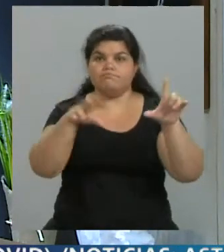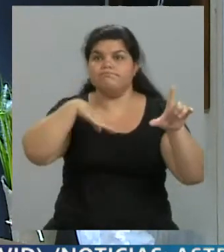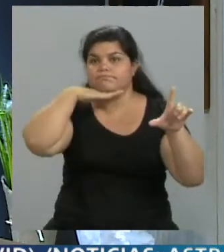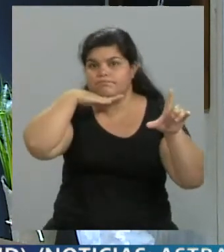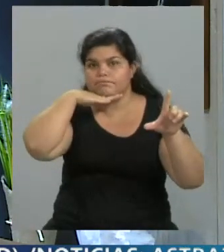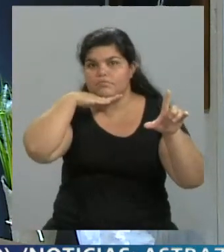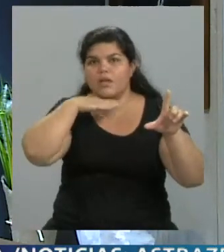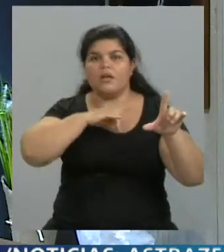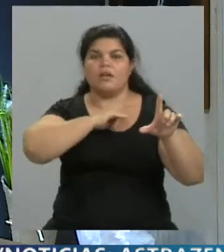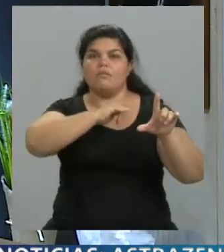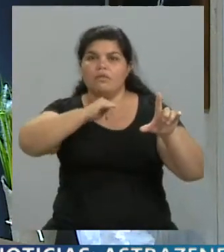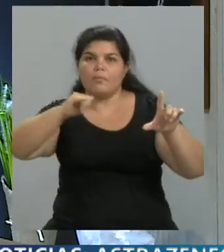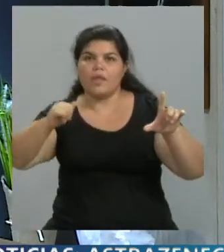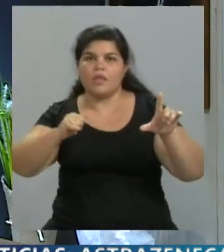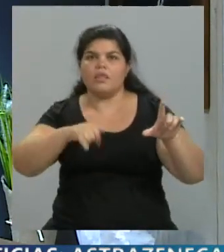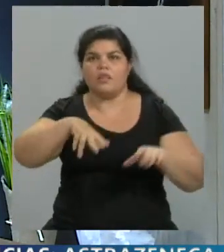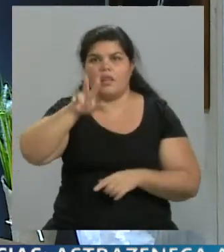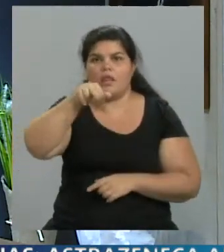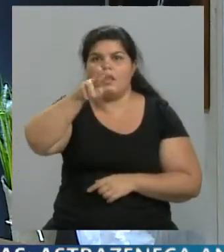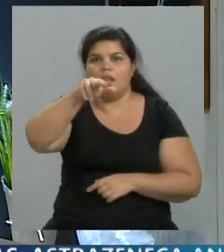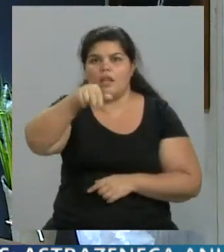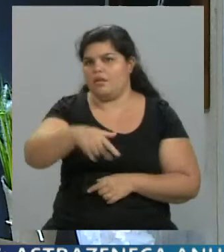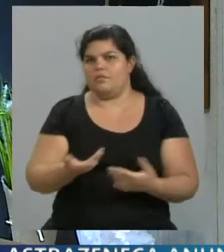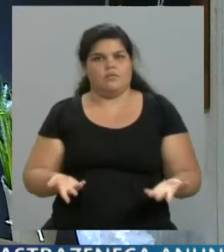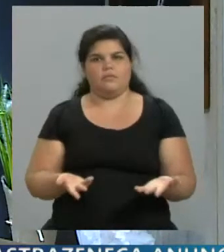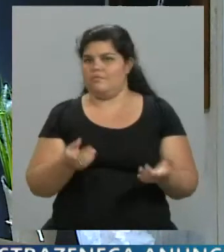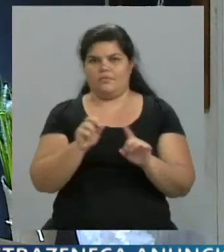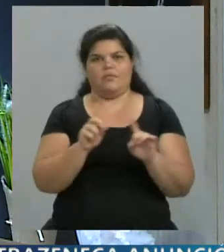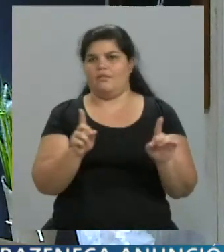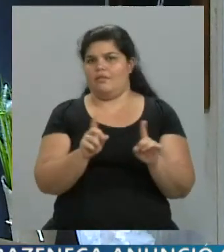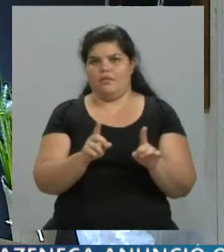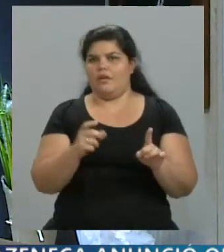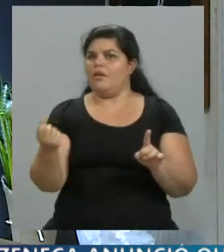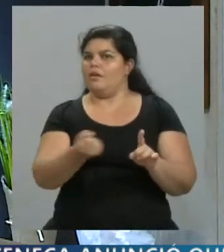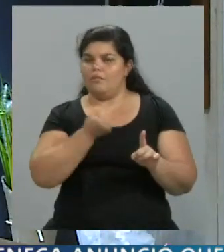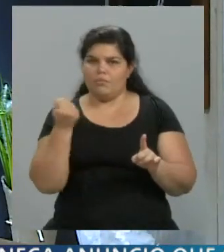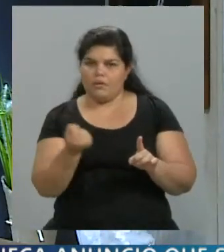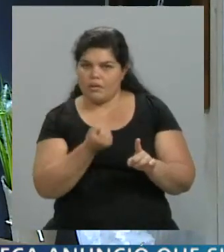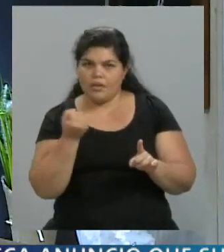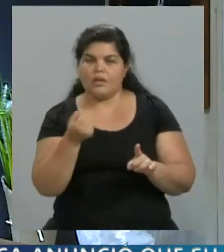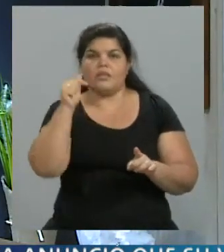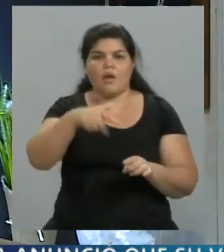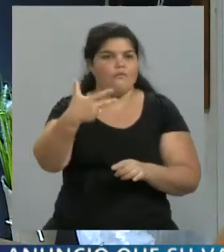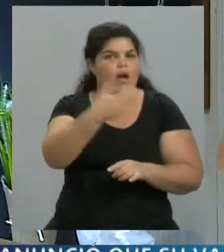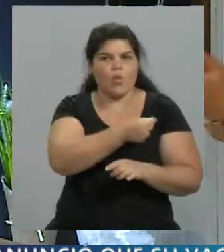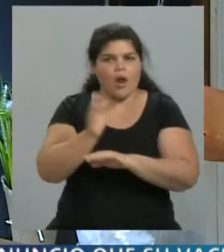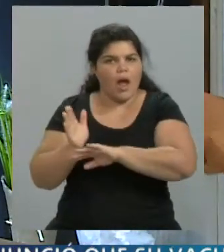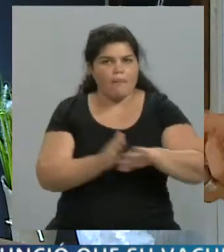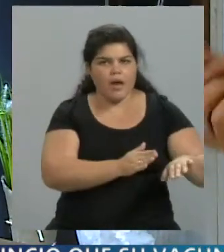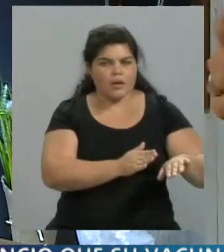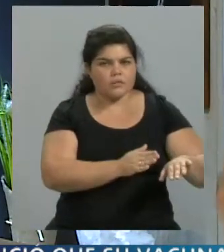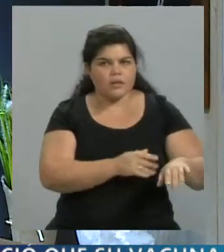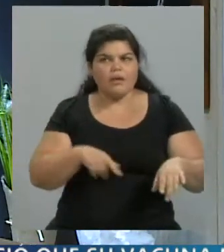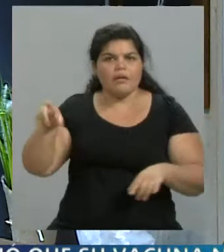periodistas, pero tenés que acercarte a la información, tenés que hablar, y sabés que cuando, más allá de todo, la vacunación está casi igual que